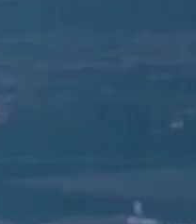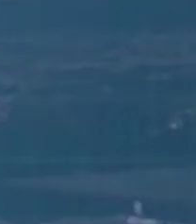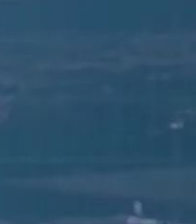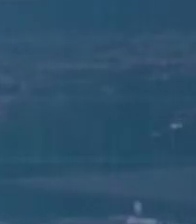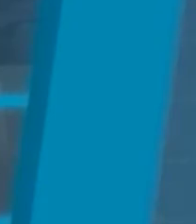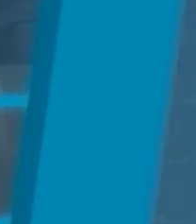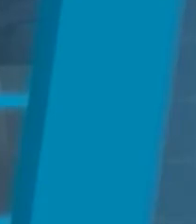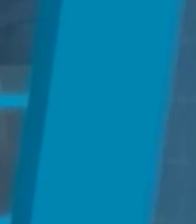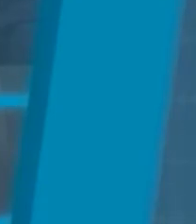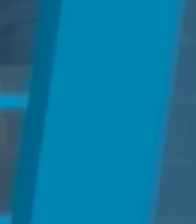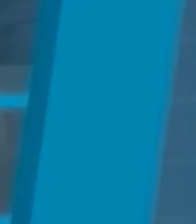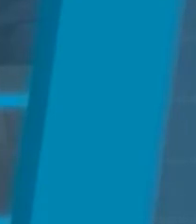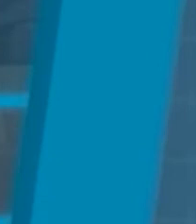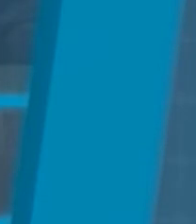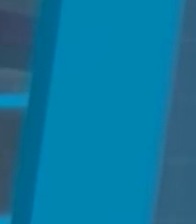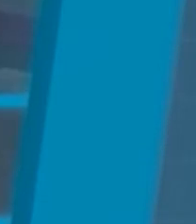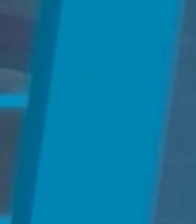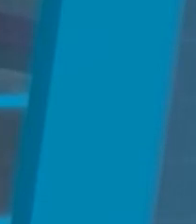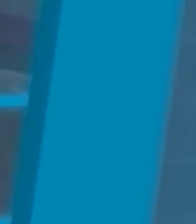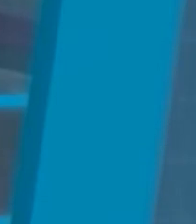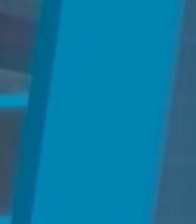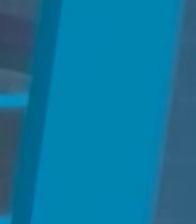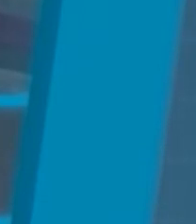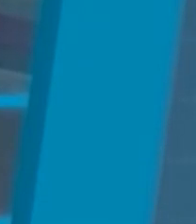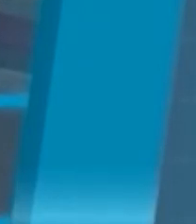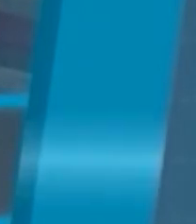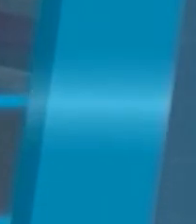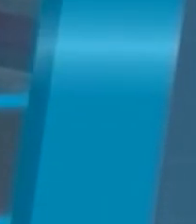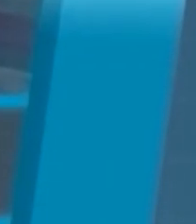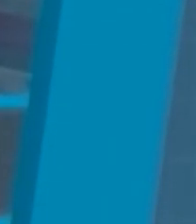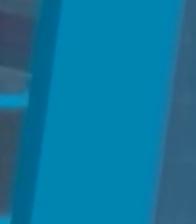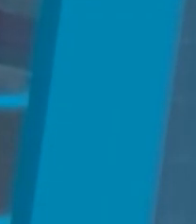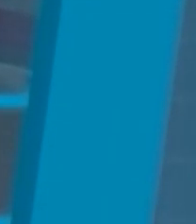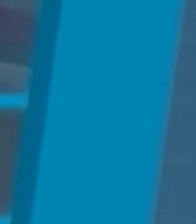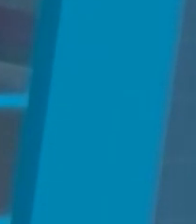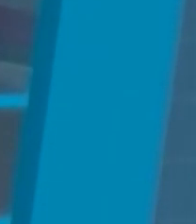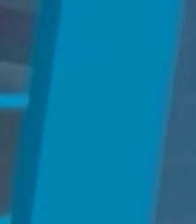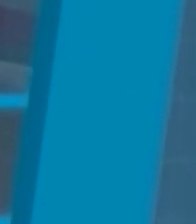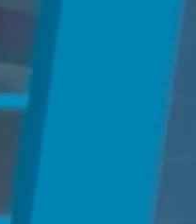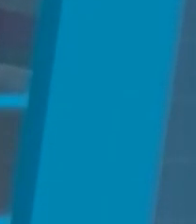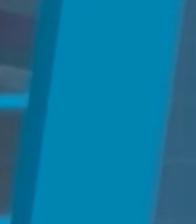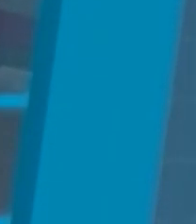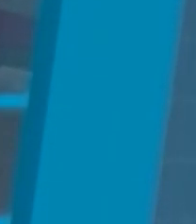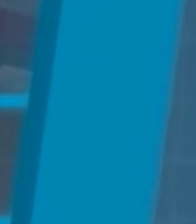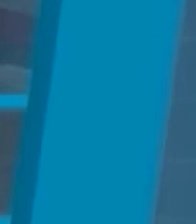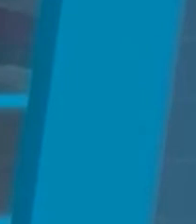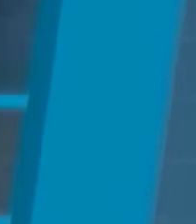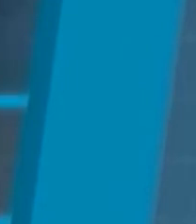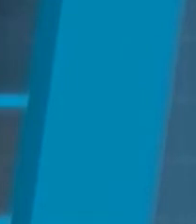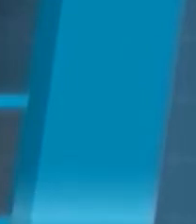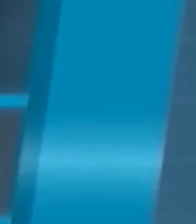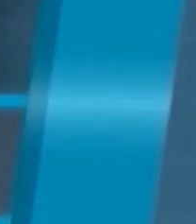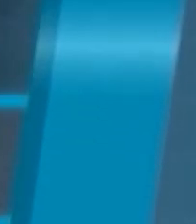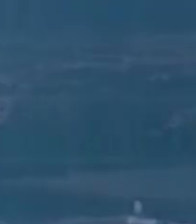Los jóvenes serán escuchados en la consulta infantil y juvenil 2021 que organiza el Instituto